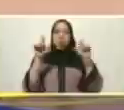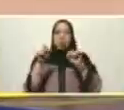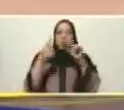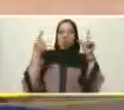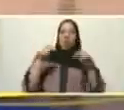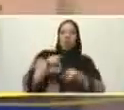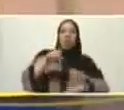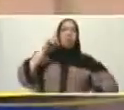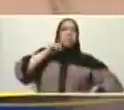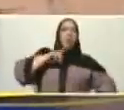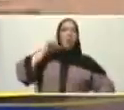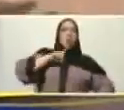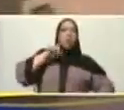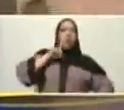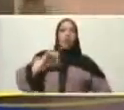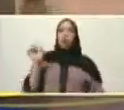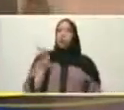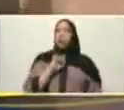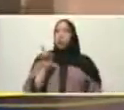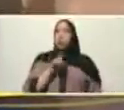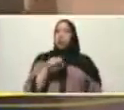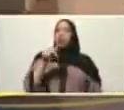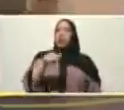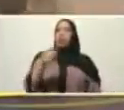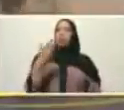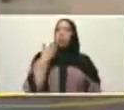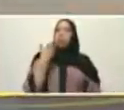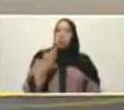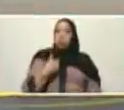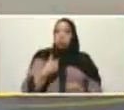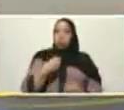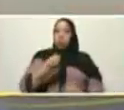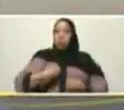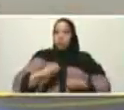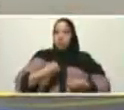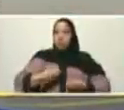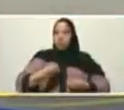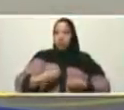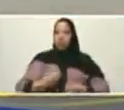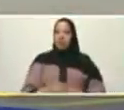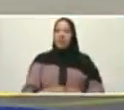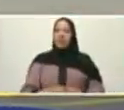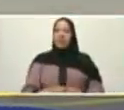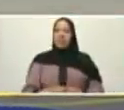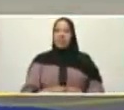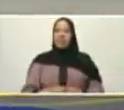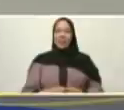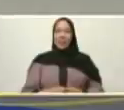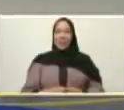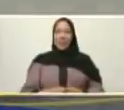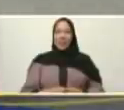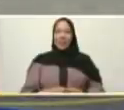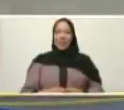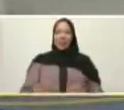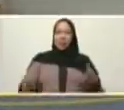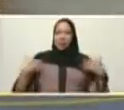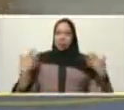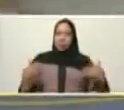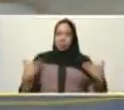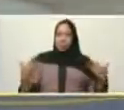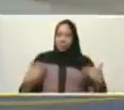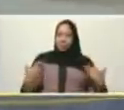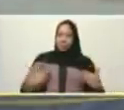mentira no es verdad porque yo lo estoy viviendo en carne propia presidente bueno Meuri estamos muy contentos tú y tu